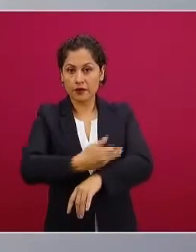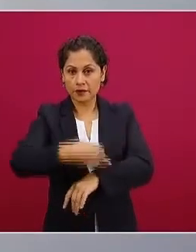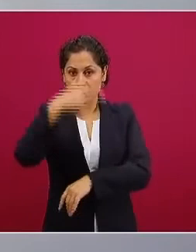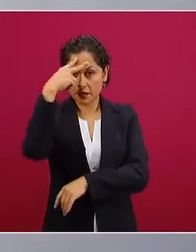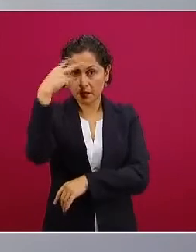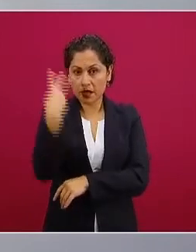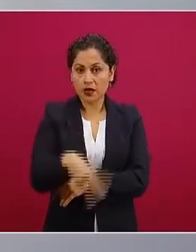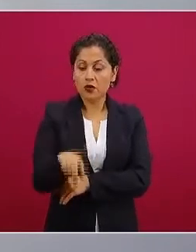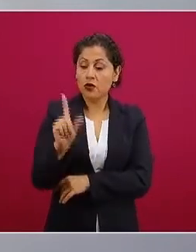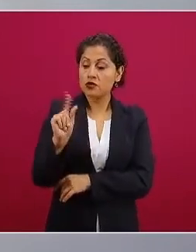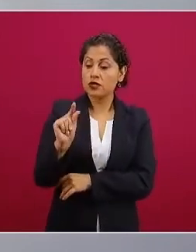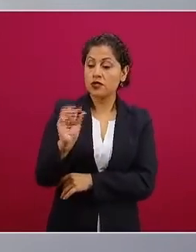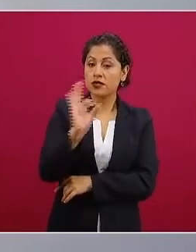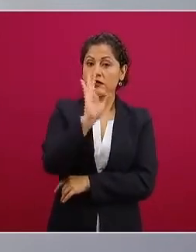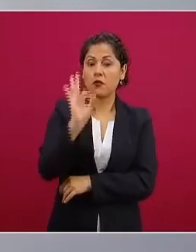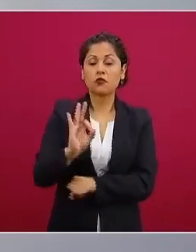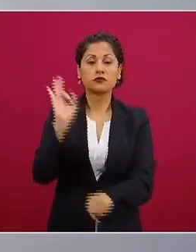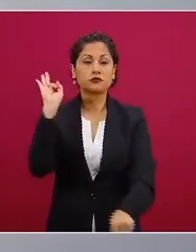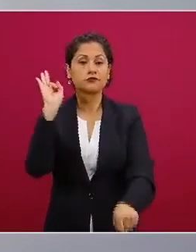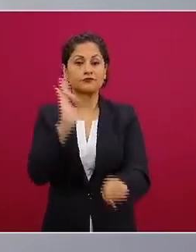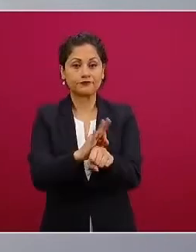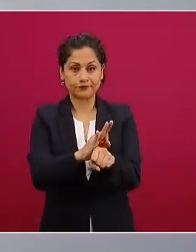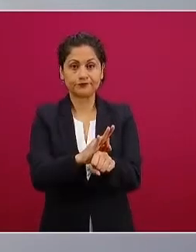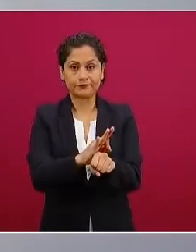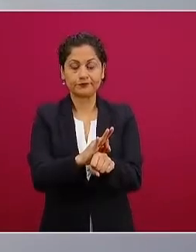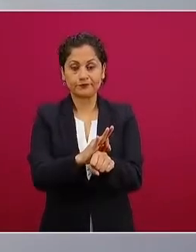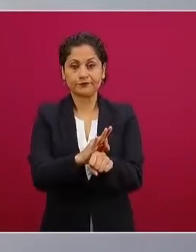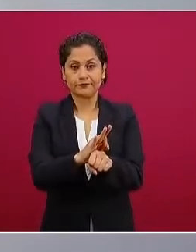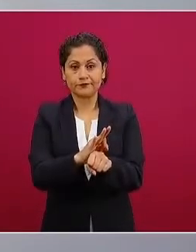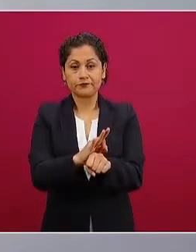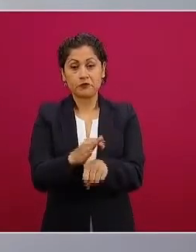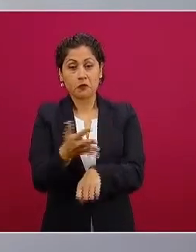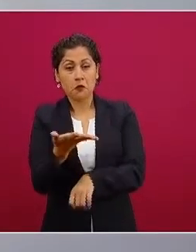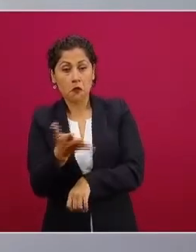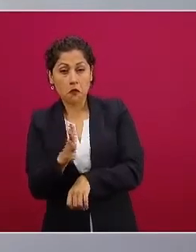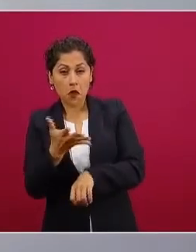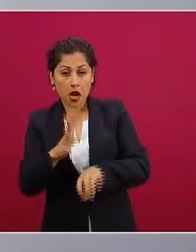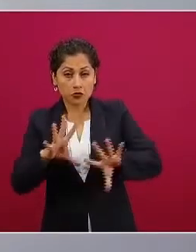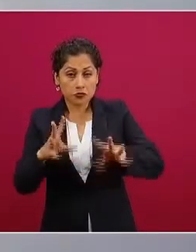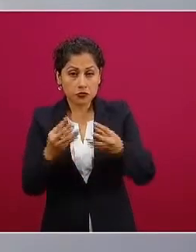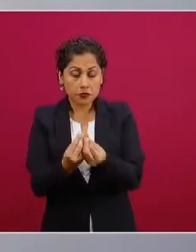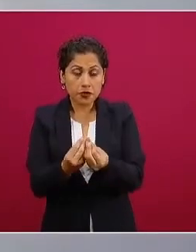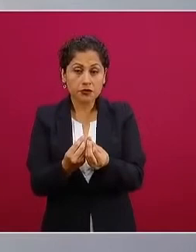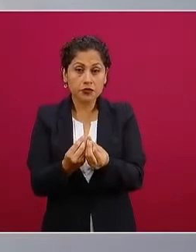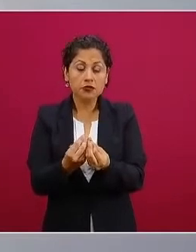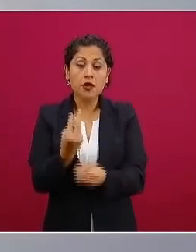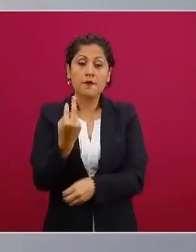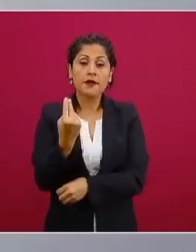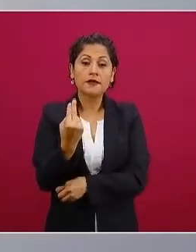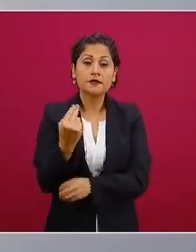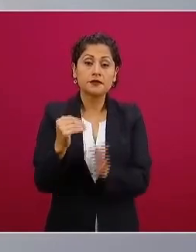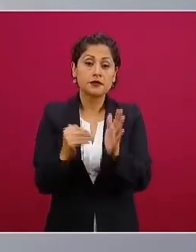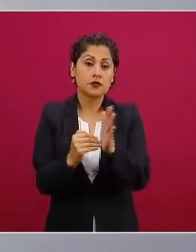equivalente a 25 millones de hogares,